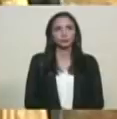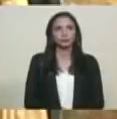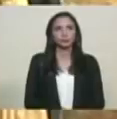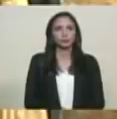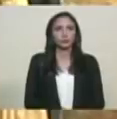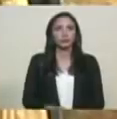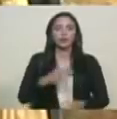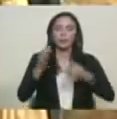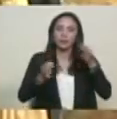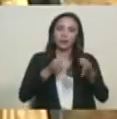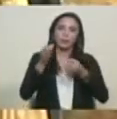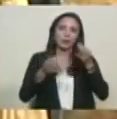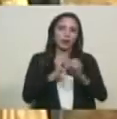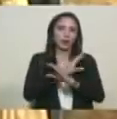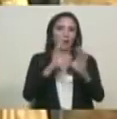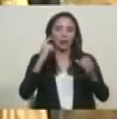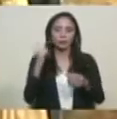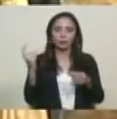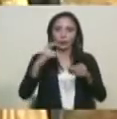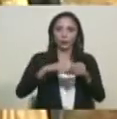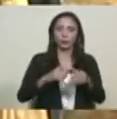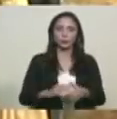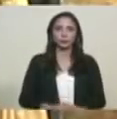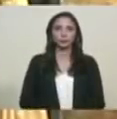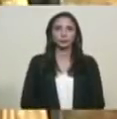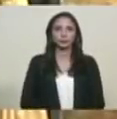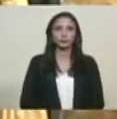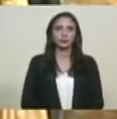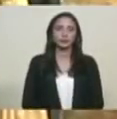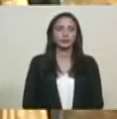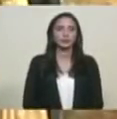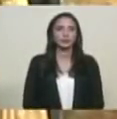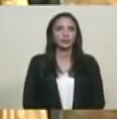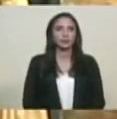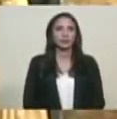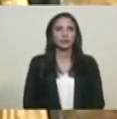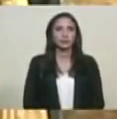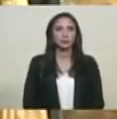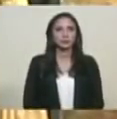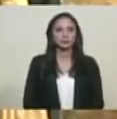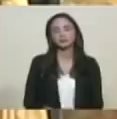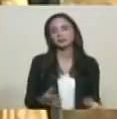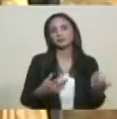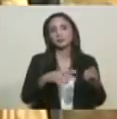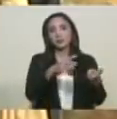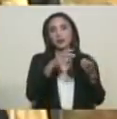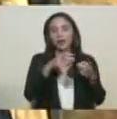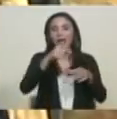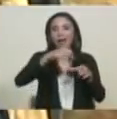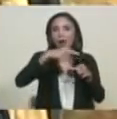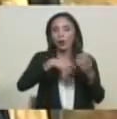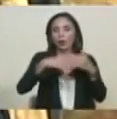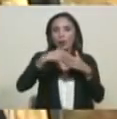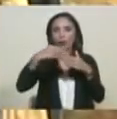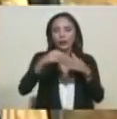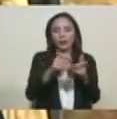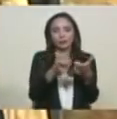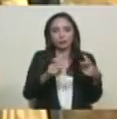para que ustedes se incorporen. Esto es muy importante. Los ahorros en dólares son gigantescos.